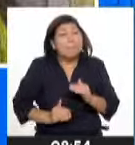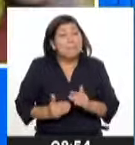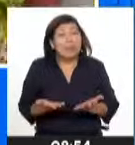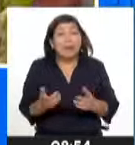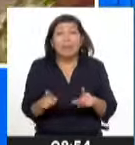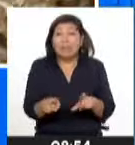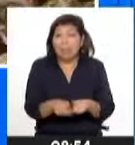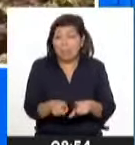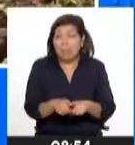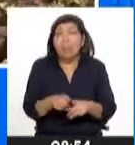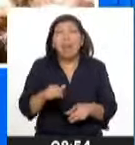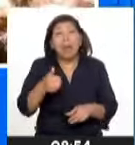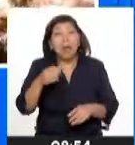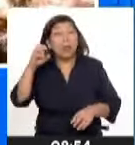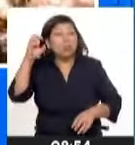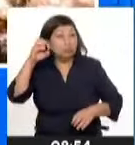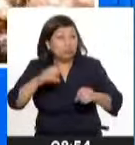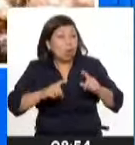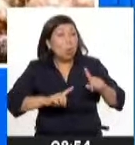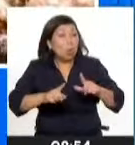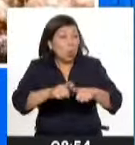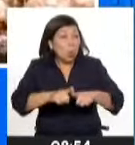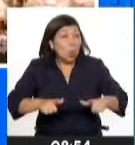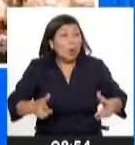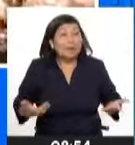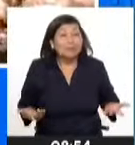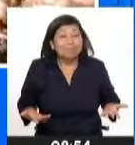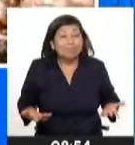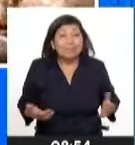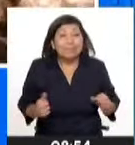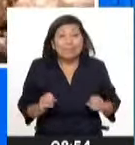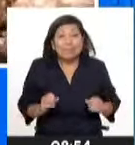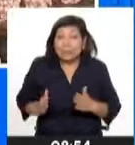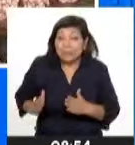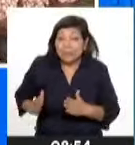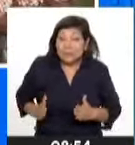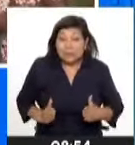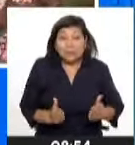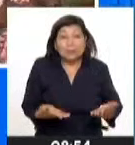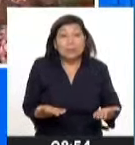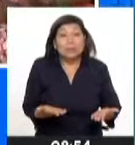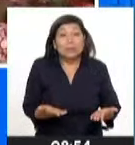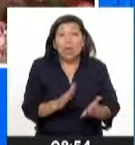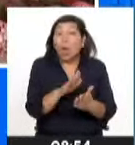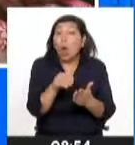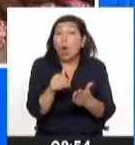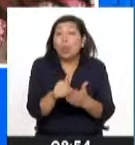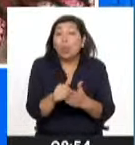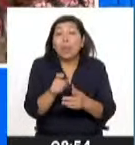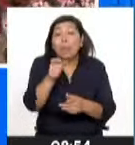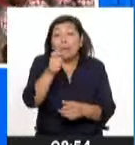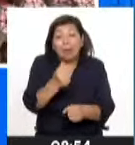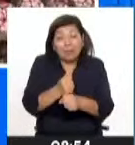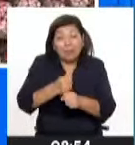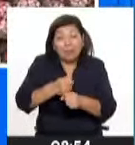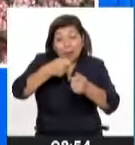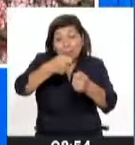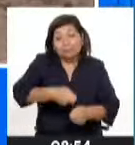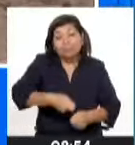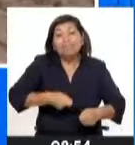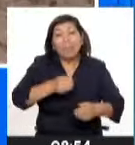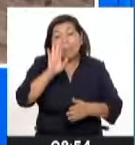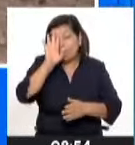selva también ha habido lluvias en algunas zonas. Entonces, está orientado realmente a todos los agricultores de todo el país.